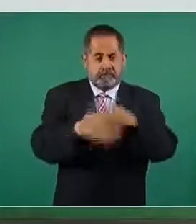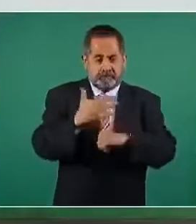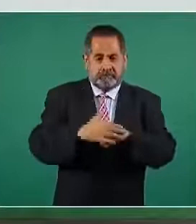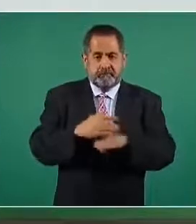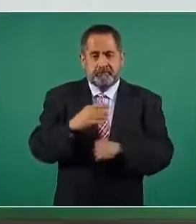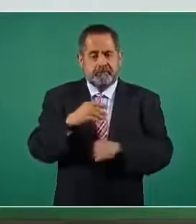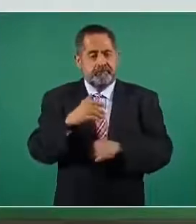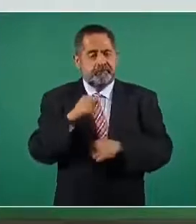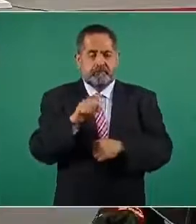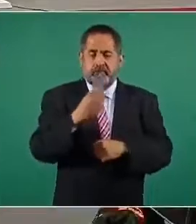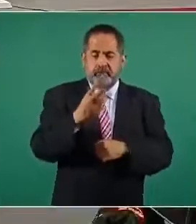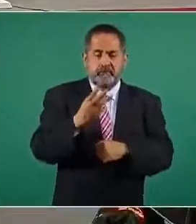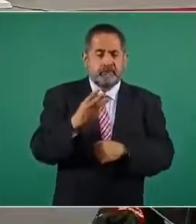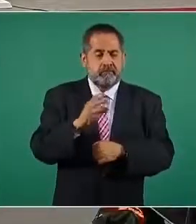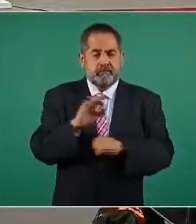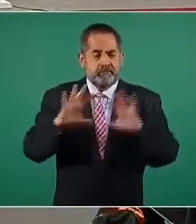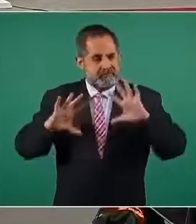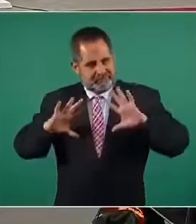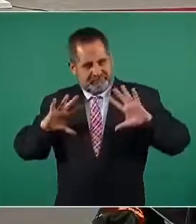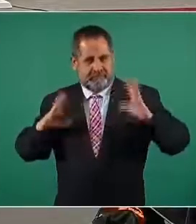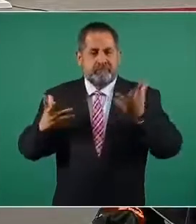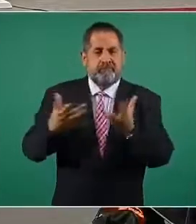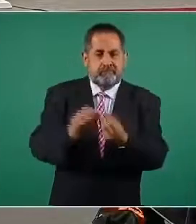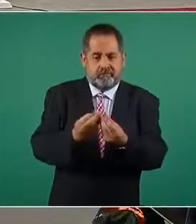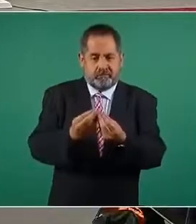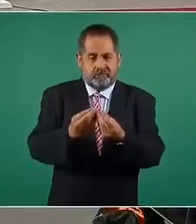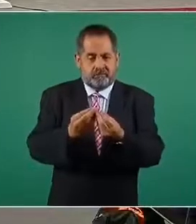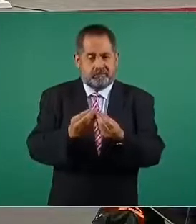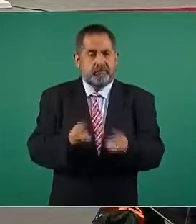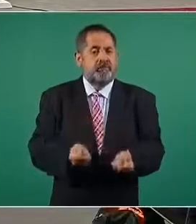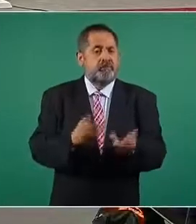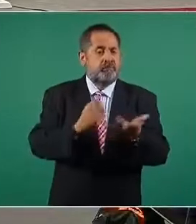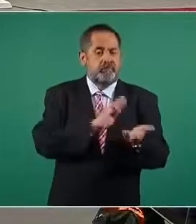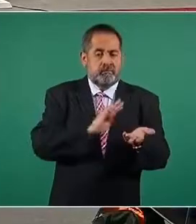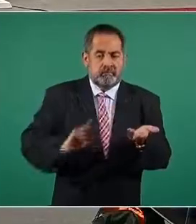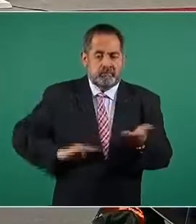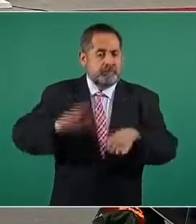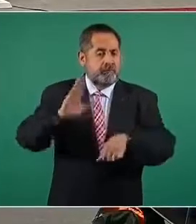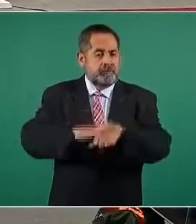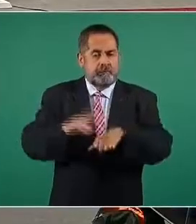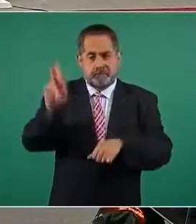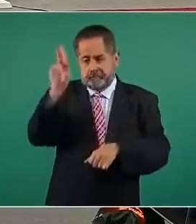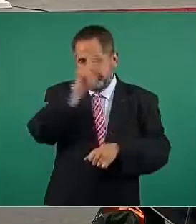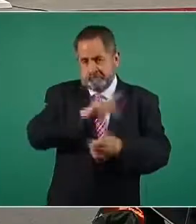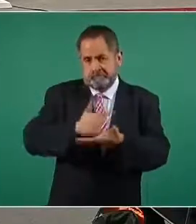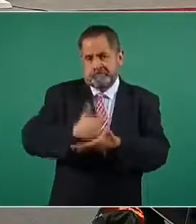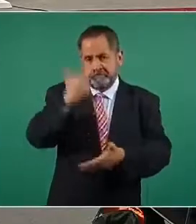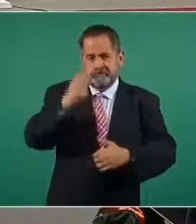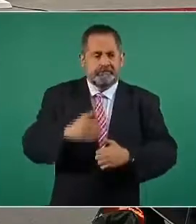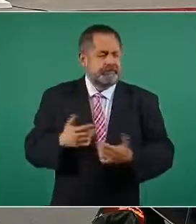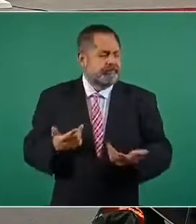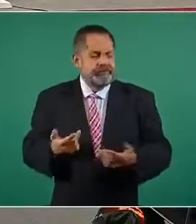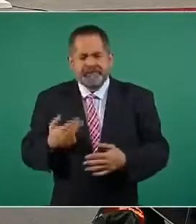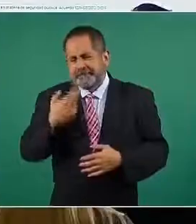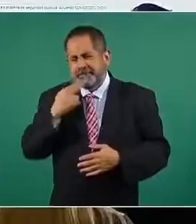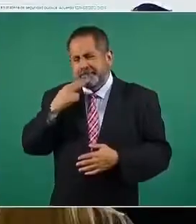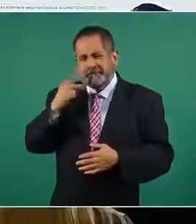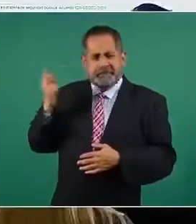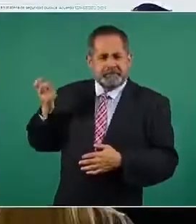.3%. Esto es… Vamos a cumplir con dos objetivos.